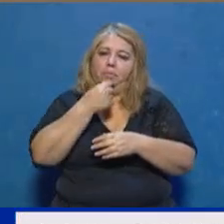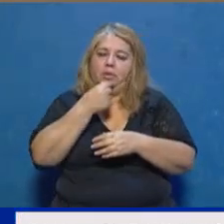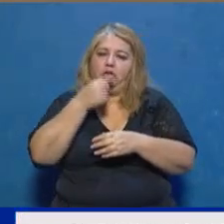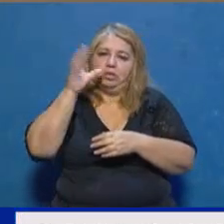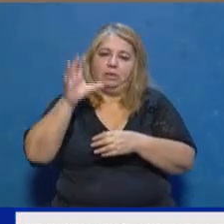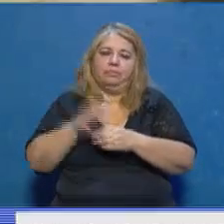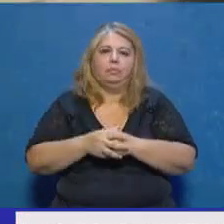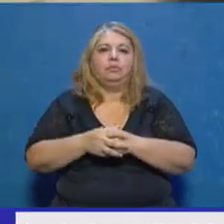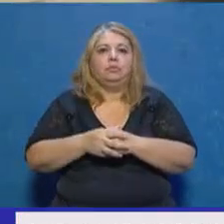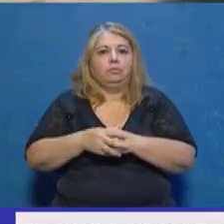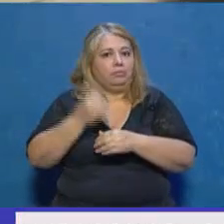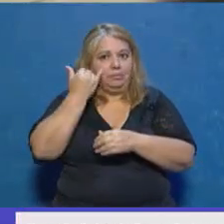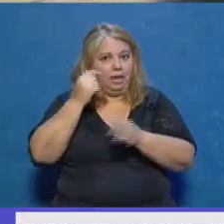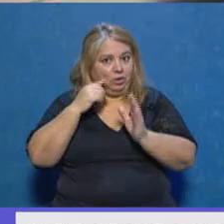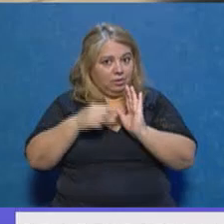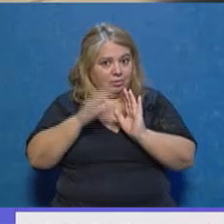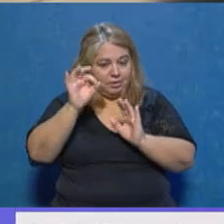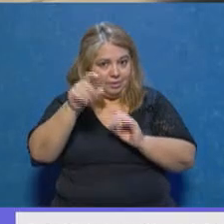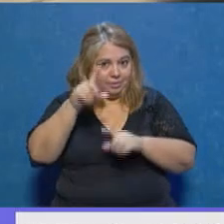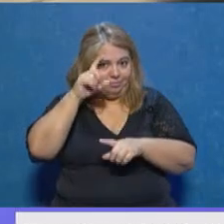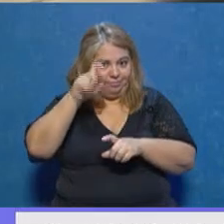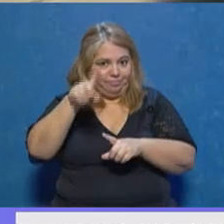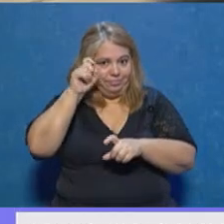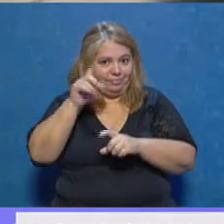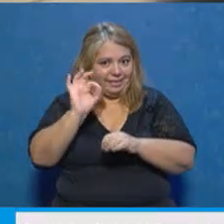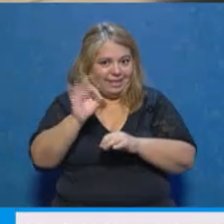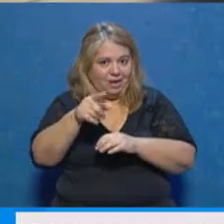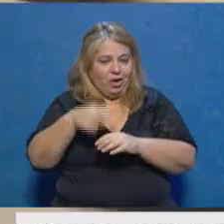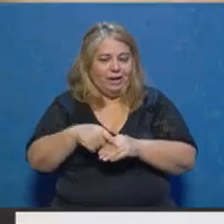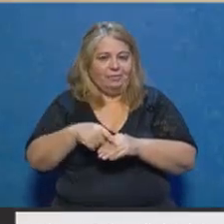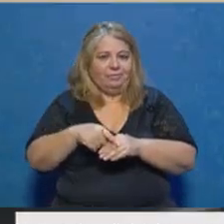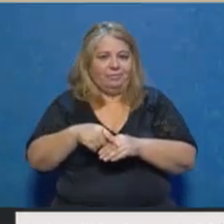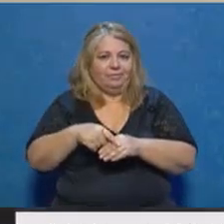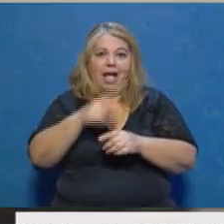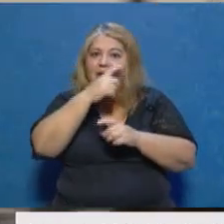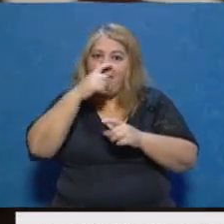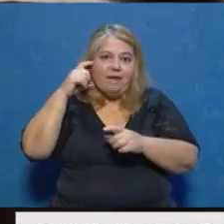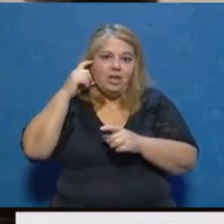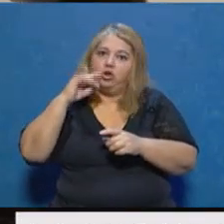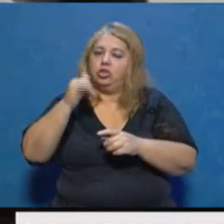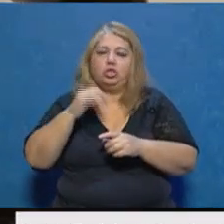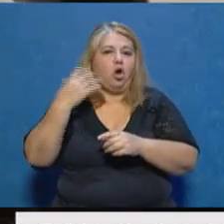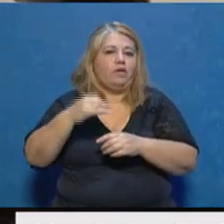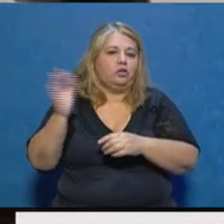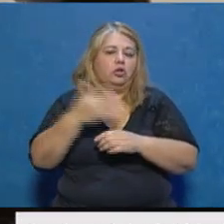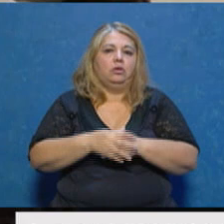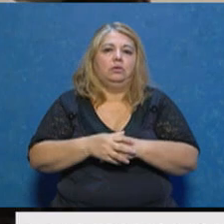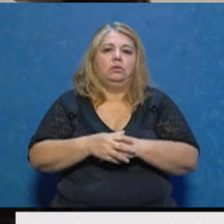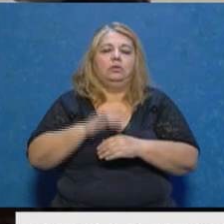¿no?, la obligatoriedad del uso de barbijo. Sí, exactamente. Bueno, el viernes vimos ya la conclusión